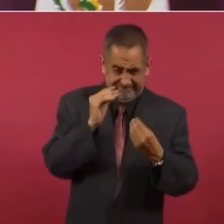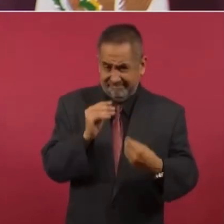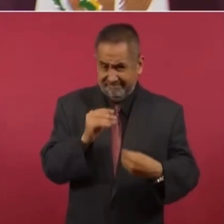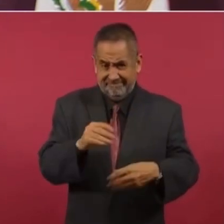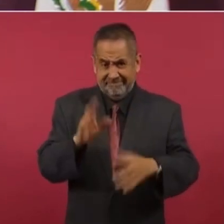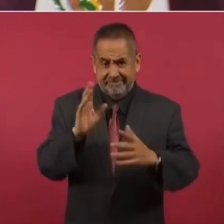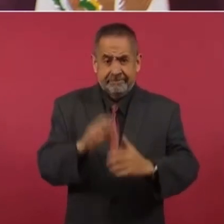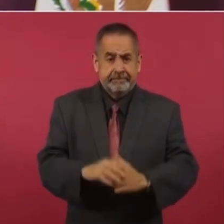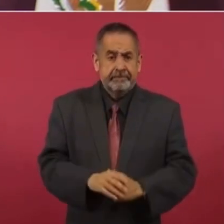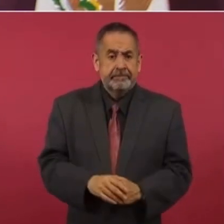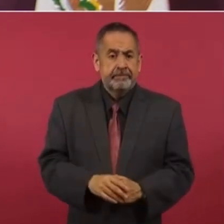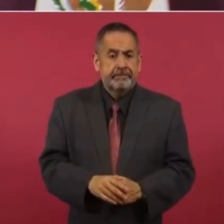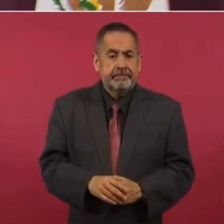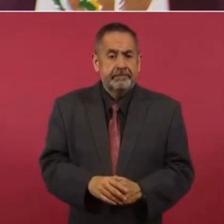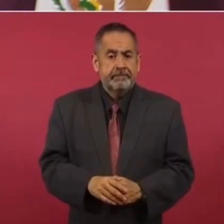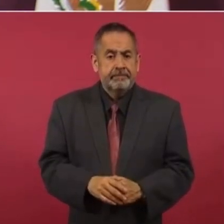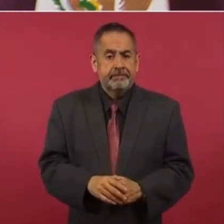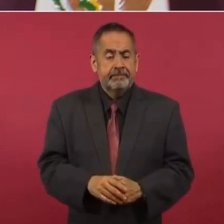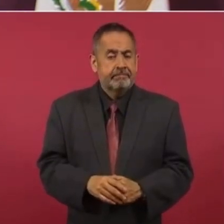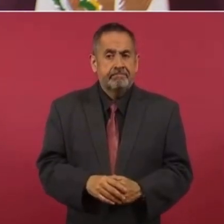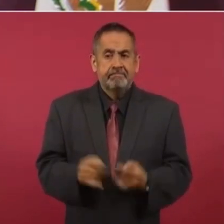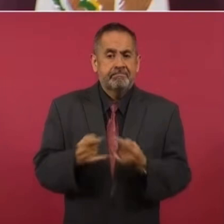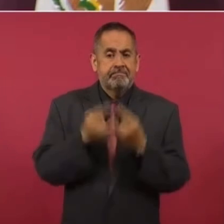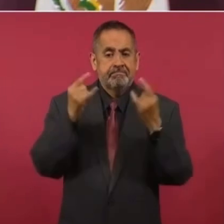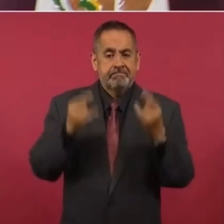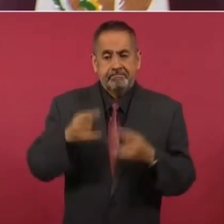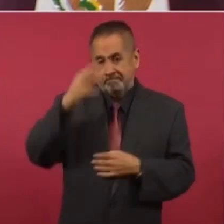ha visto en la historia de México.